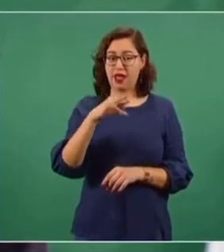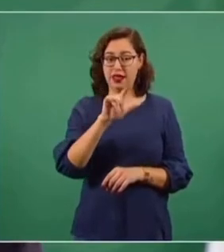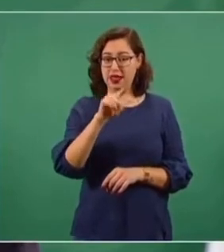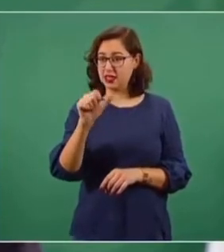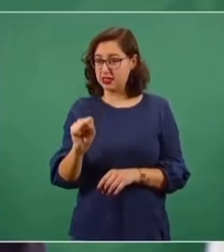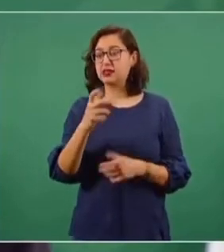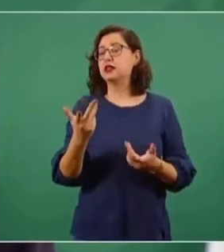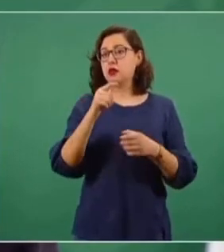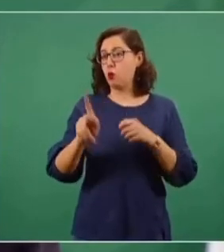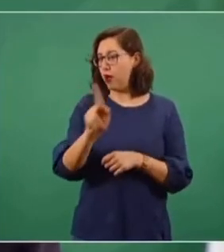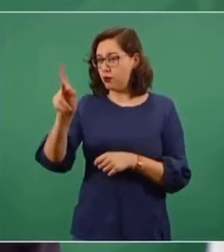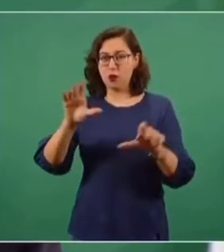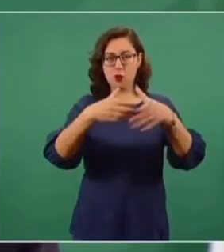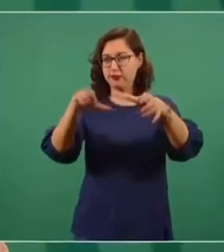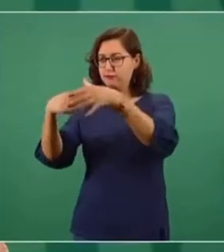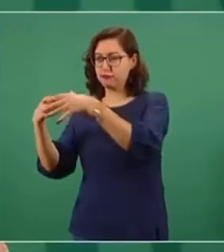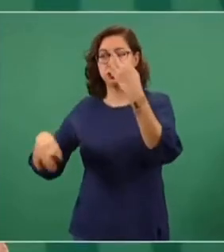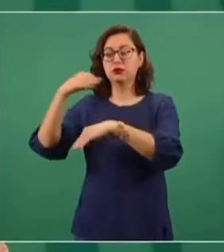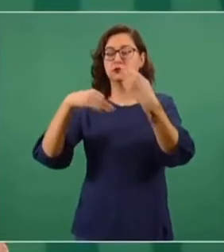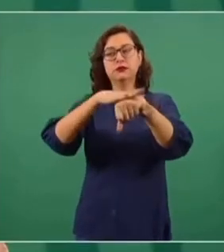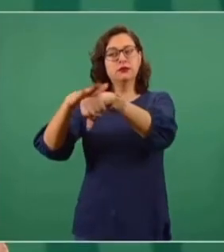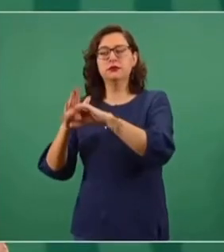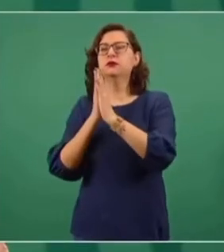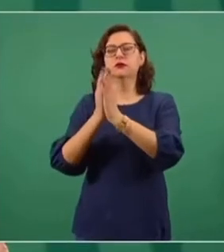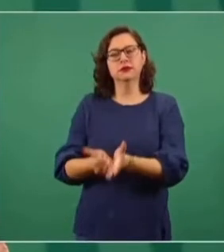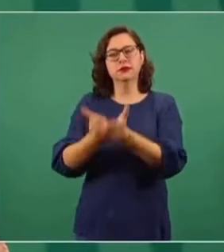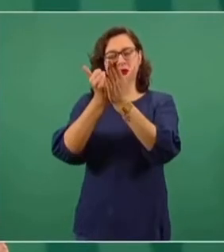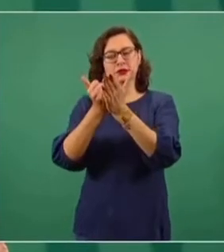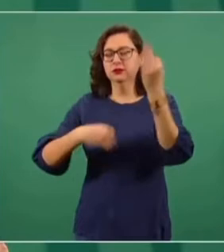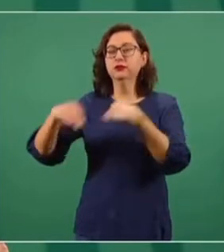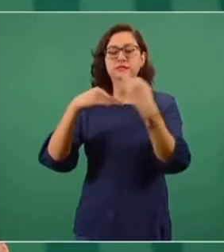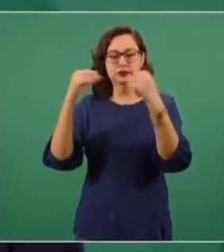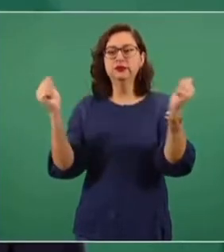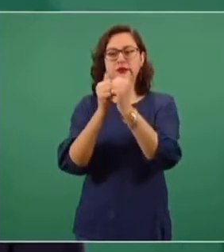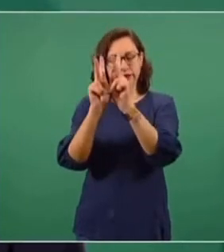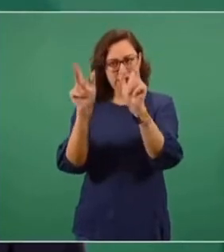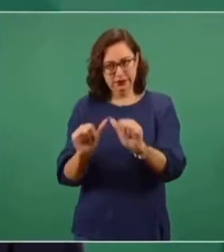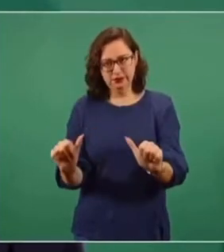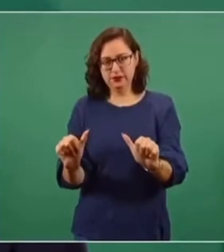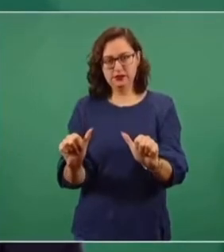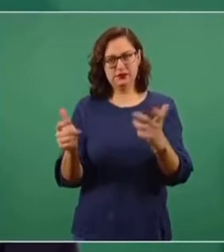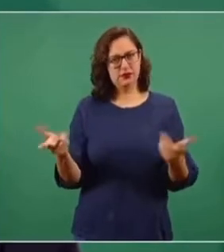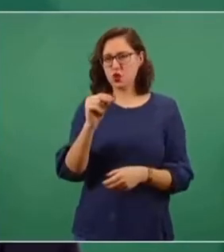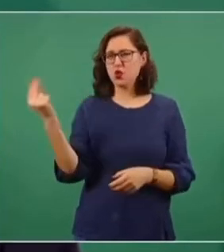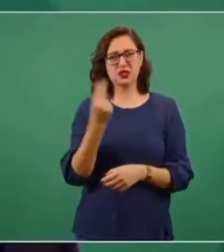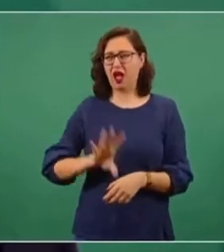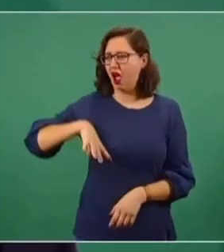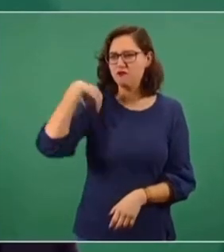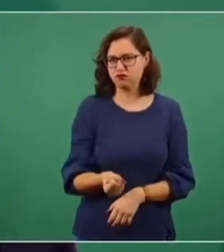en todos los pueblos, para que ayudemos a la pacificación sin el uso de la fuerza.